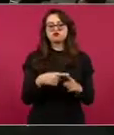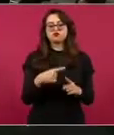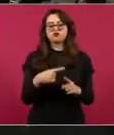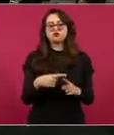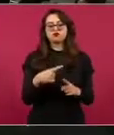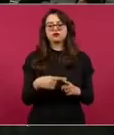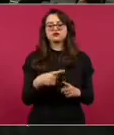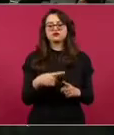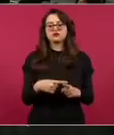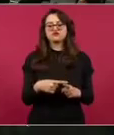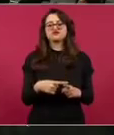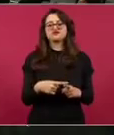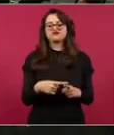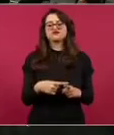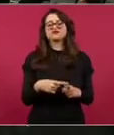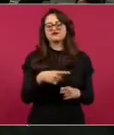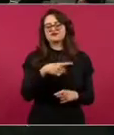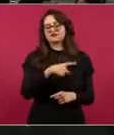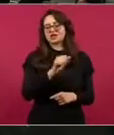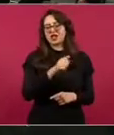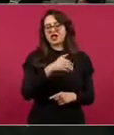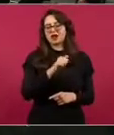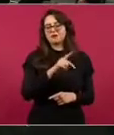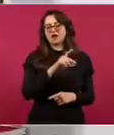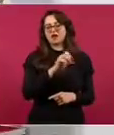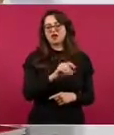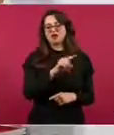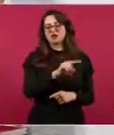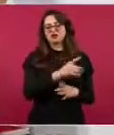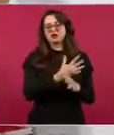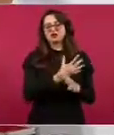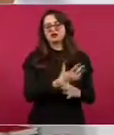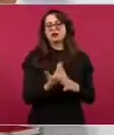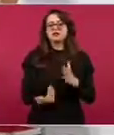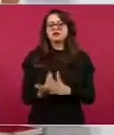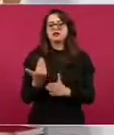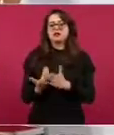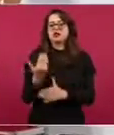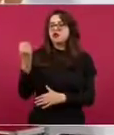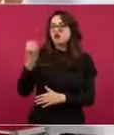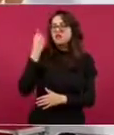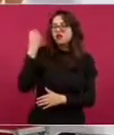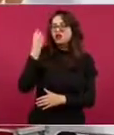Sí, los de amágono. Quieren que desaparezcan las mañaneras. A ver,